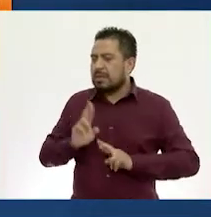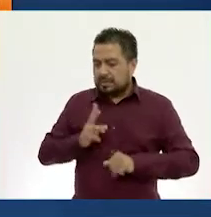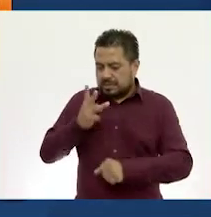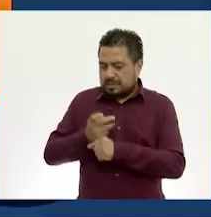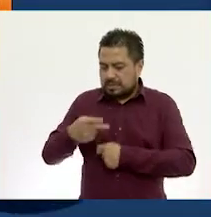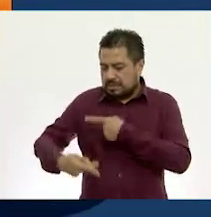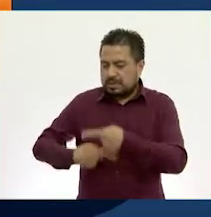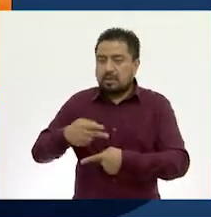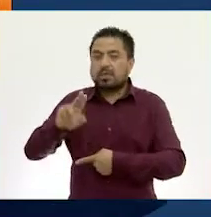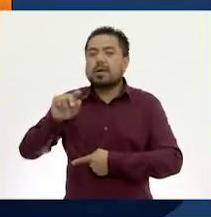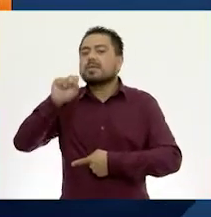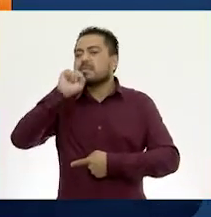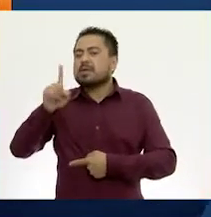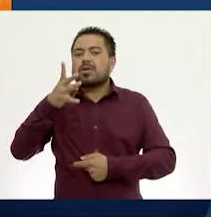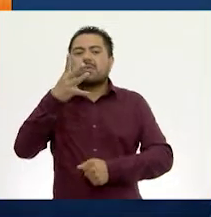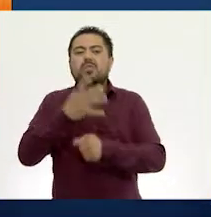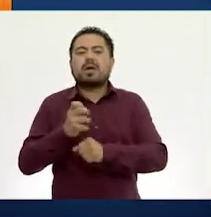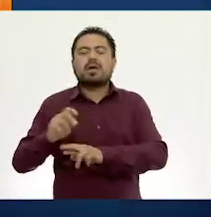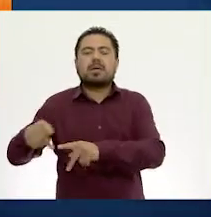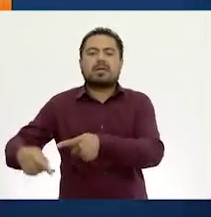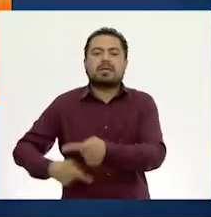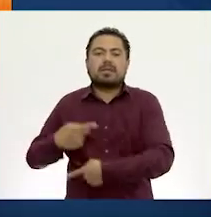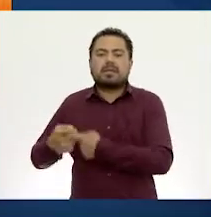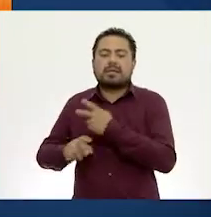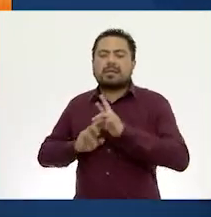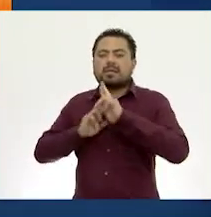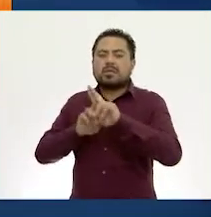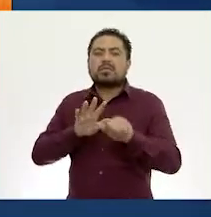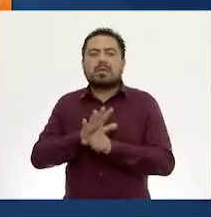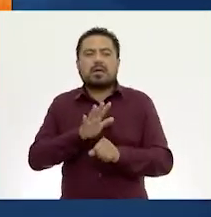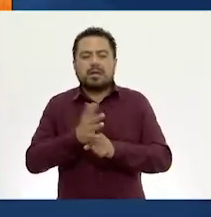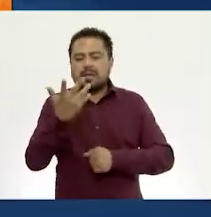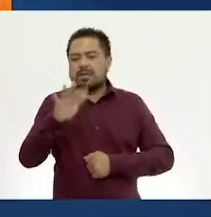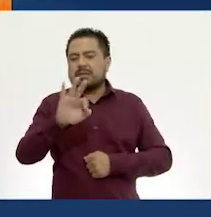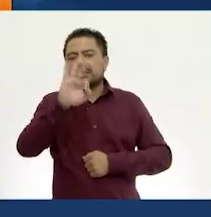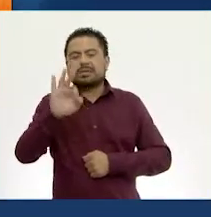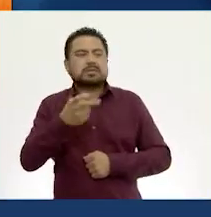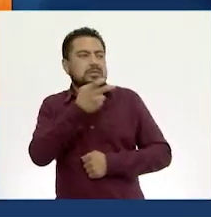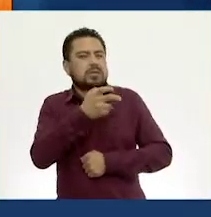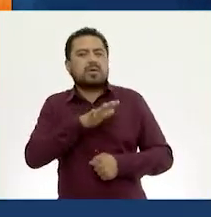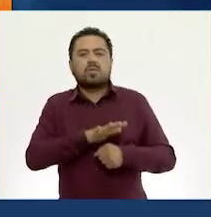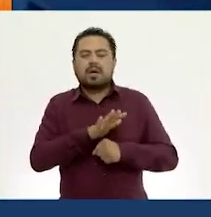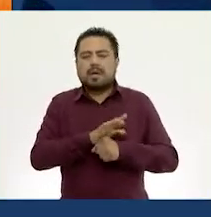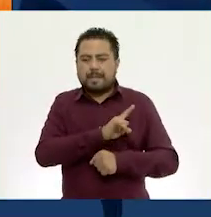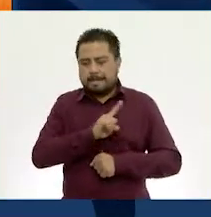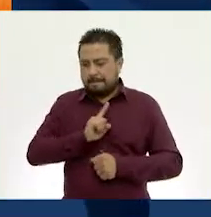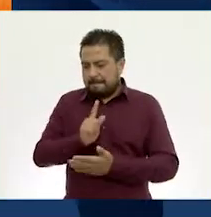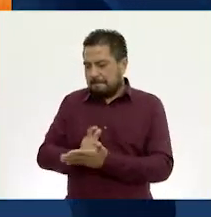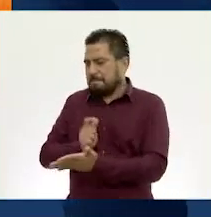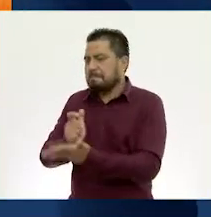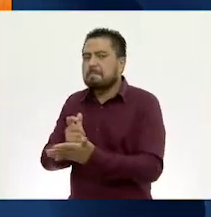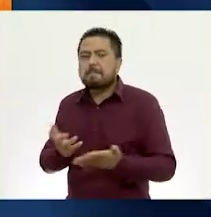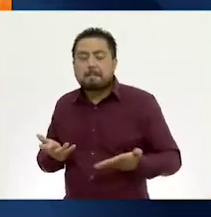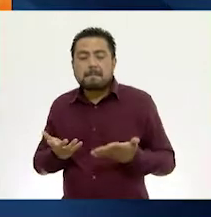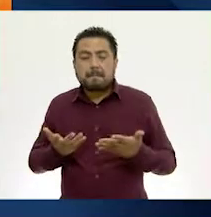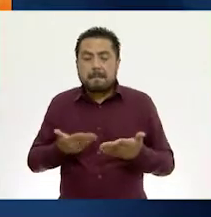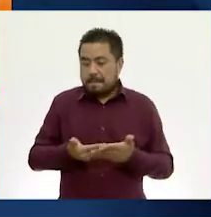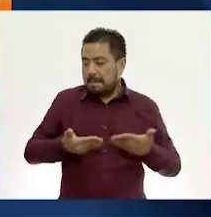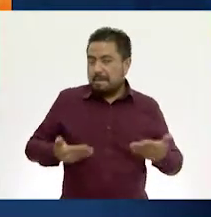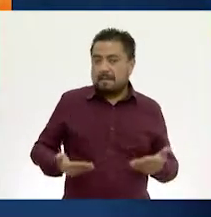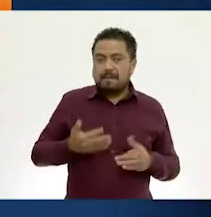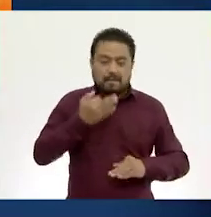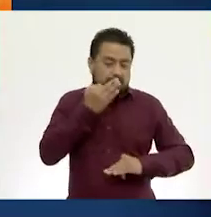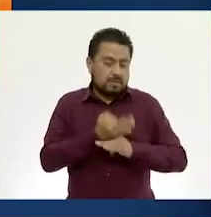pregunta, sino también ya la cuarta. Ajá. ¿A cuánto equivale ese 10% y cuánto es lo que se tiene que pagar? Entonces,